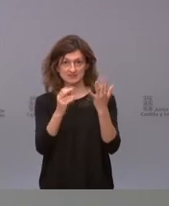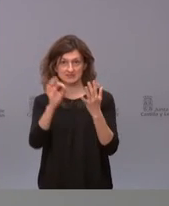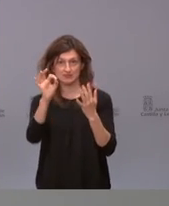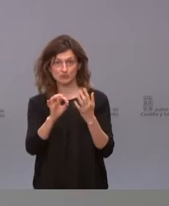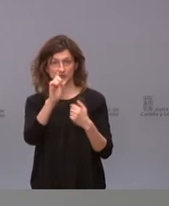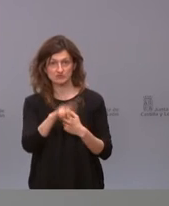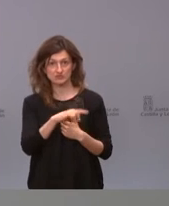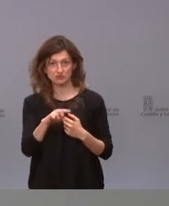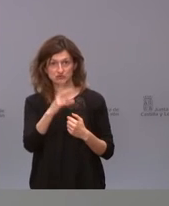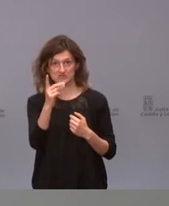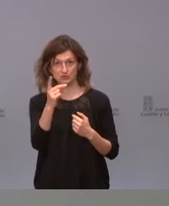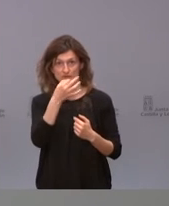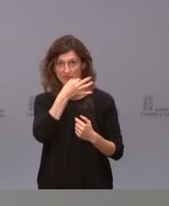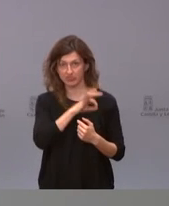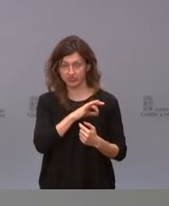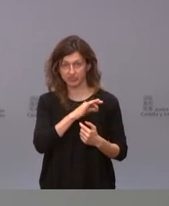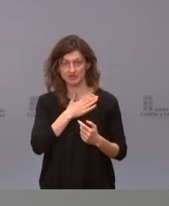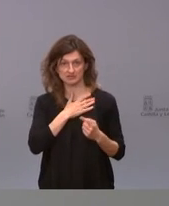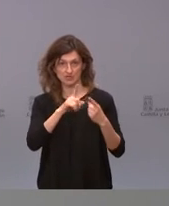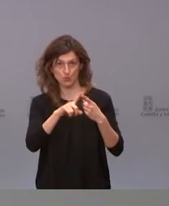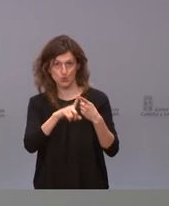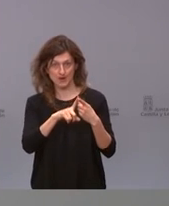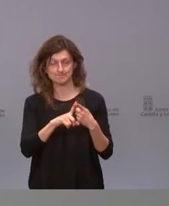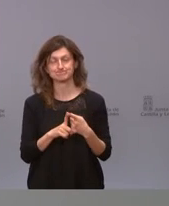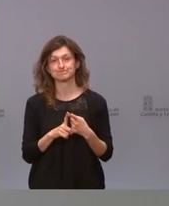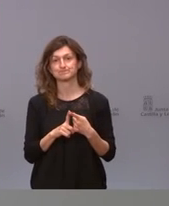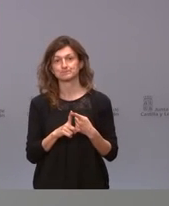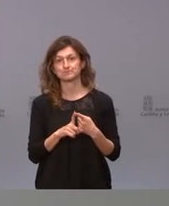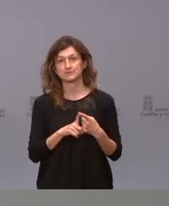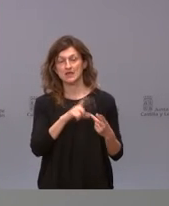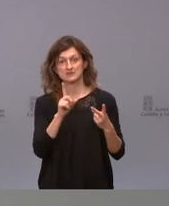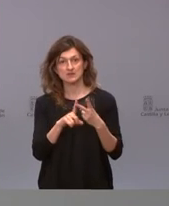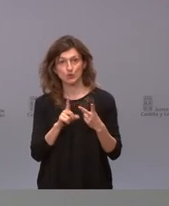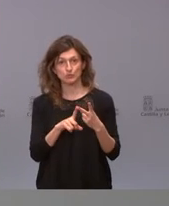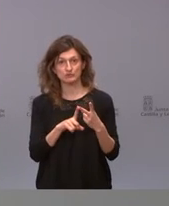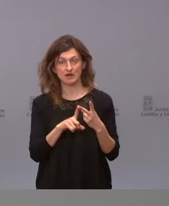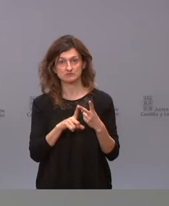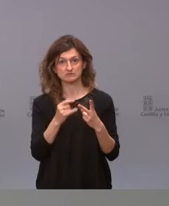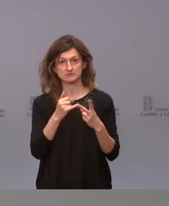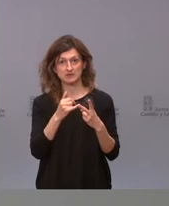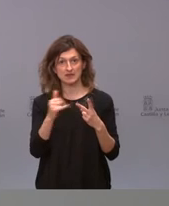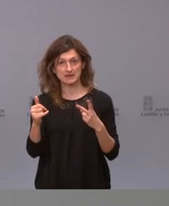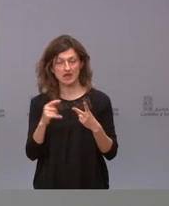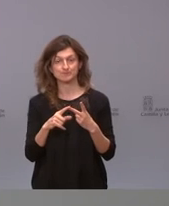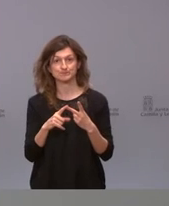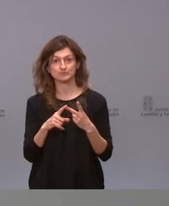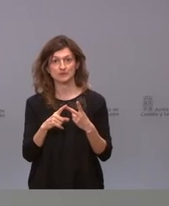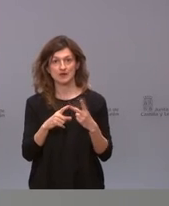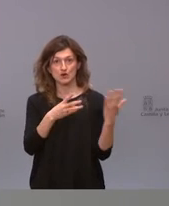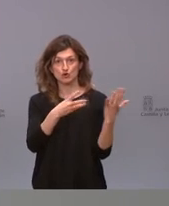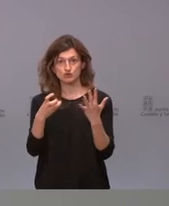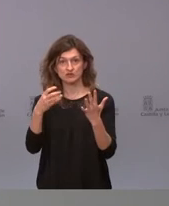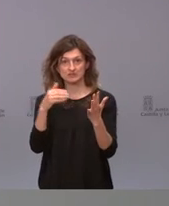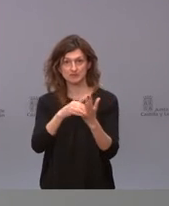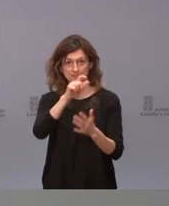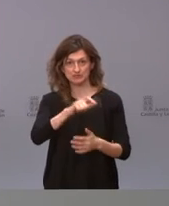y no poner una segunda dosis esa es una una vía que se está estudiando la segunda vía que se está estudiando es con 800.000